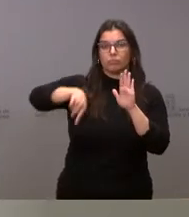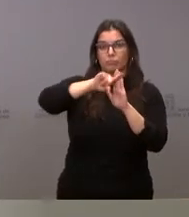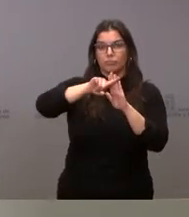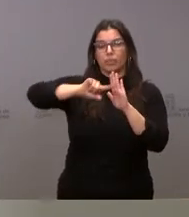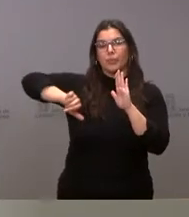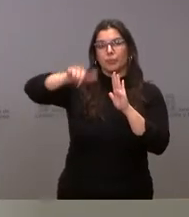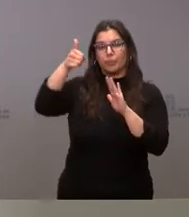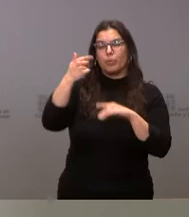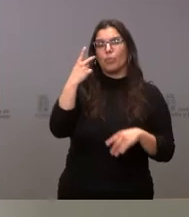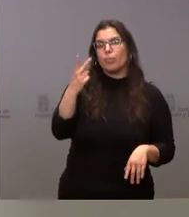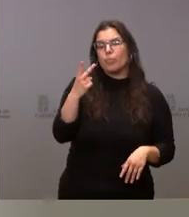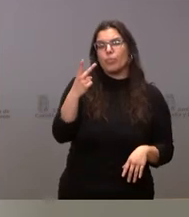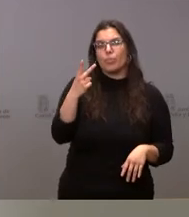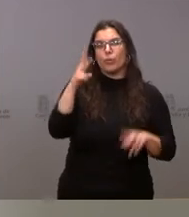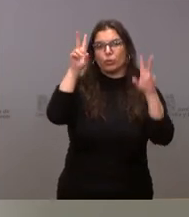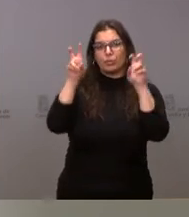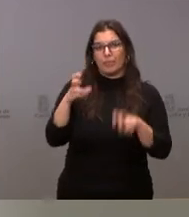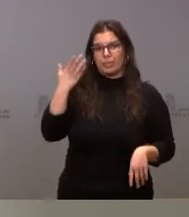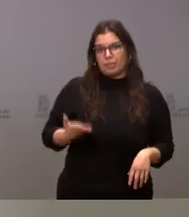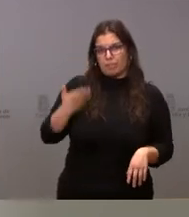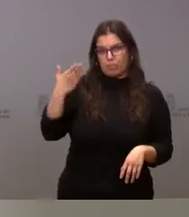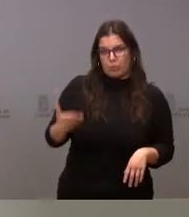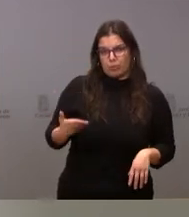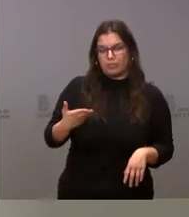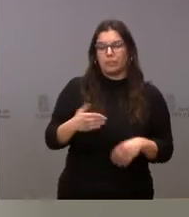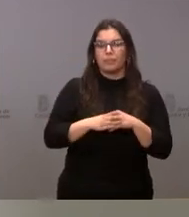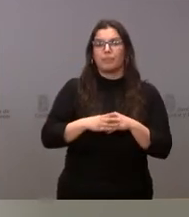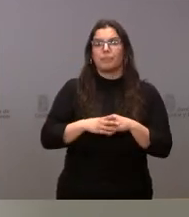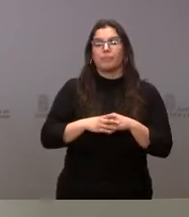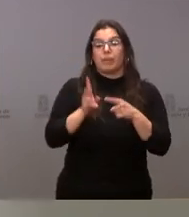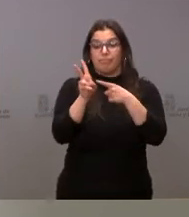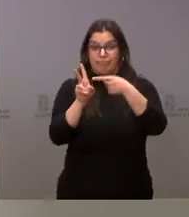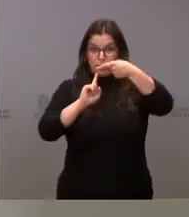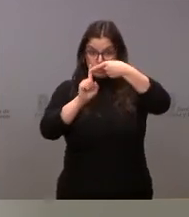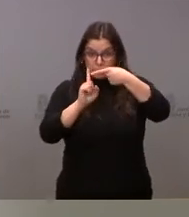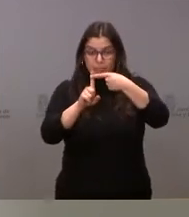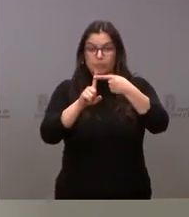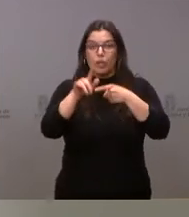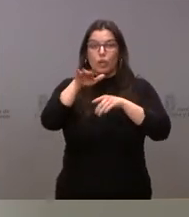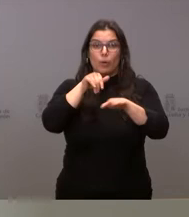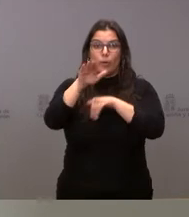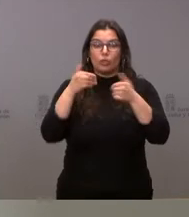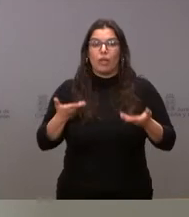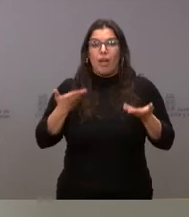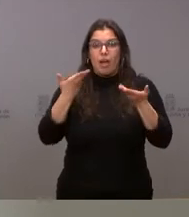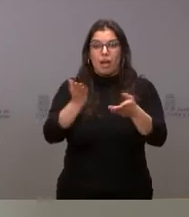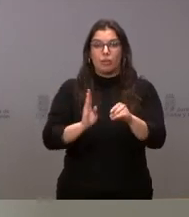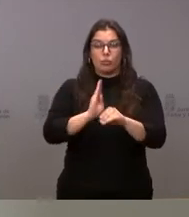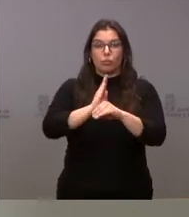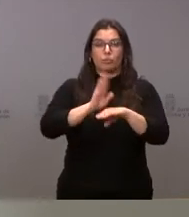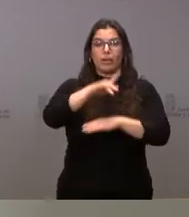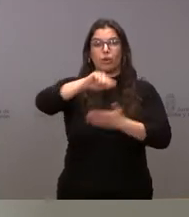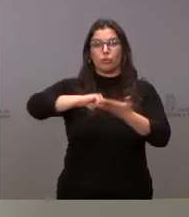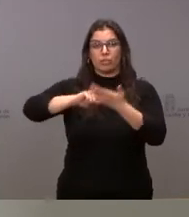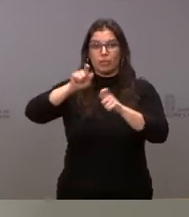hoy dos importantes cuestiones que les significo. La primera de ellas es la convocatoria de ayudas para la coordinación de